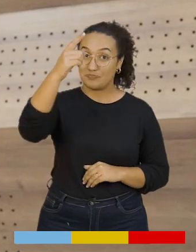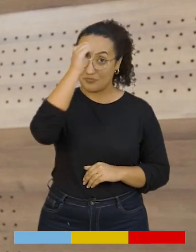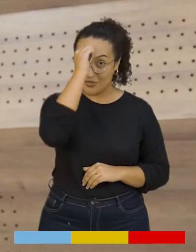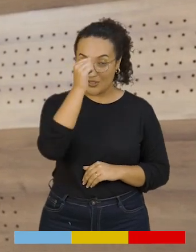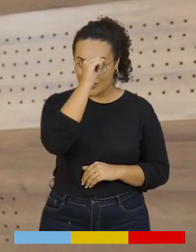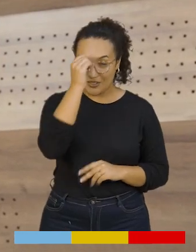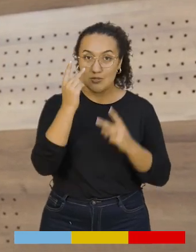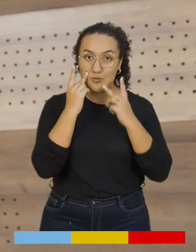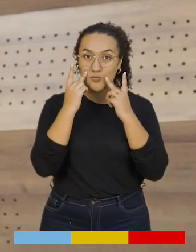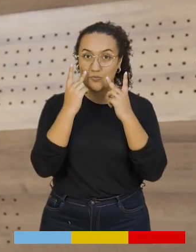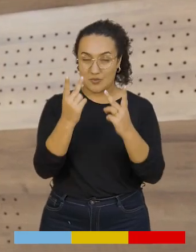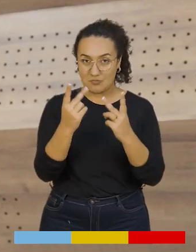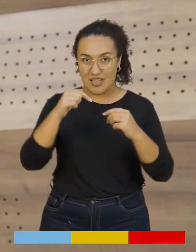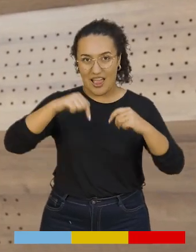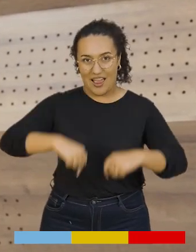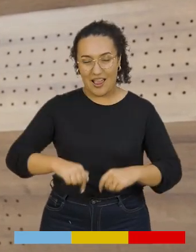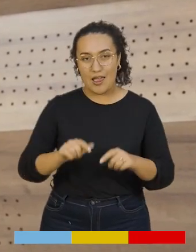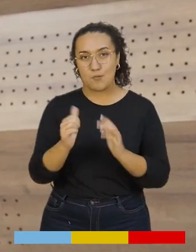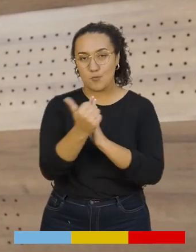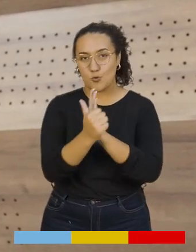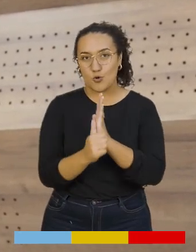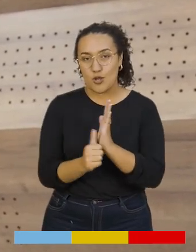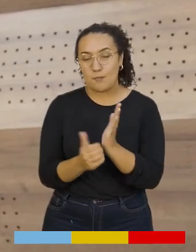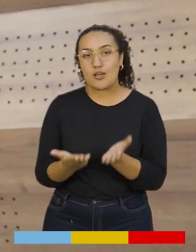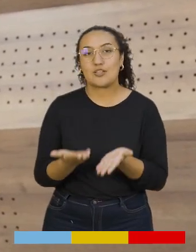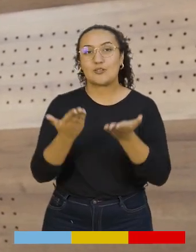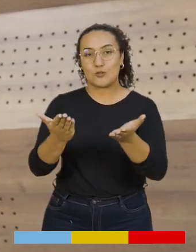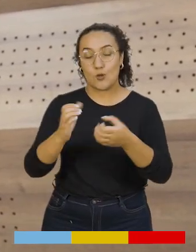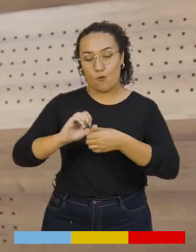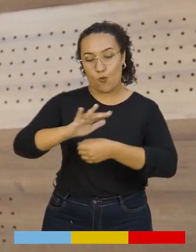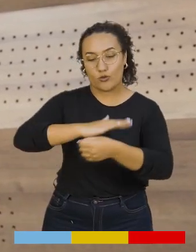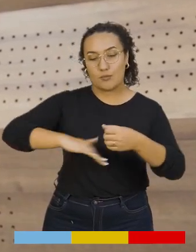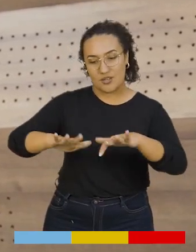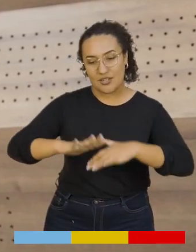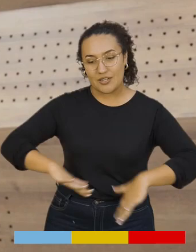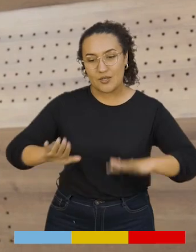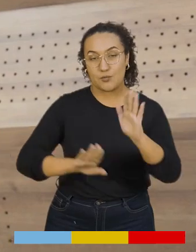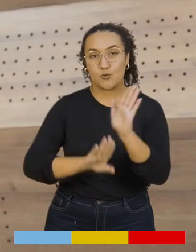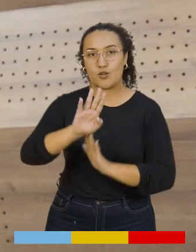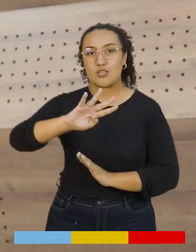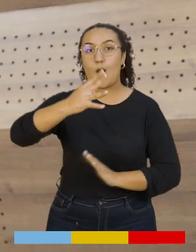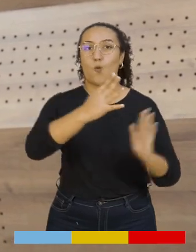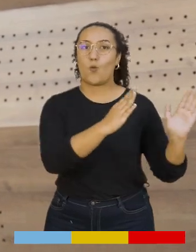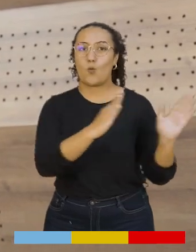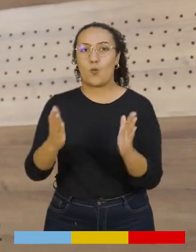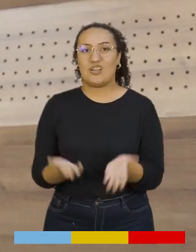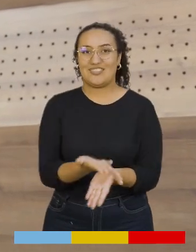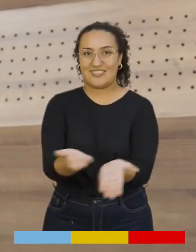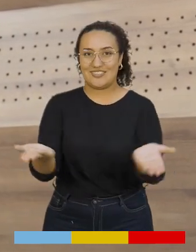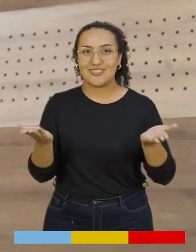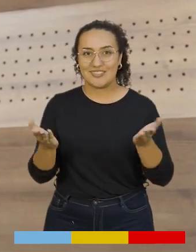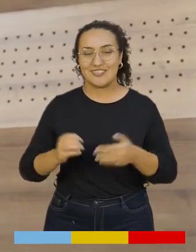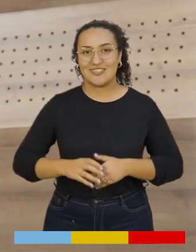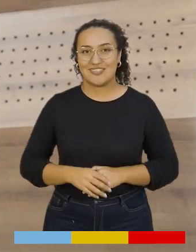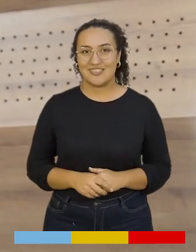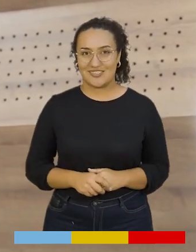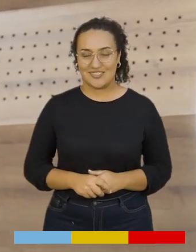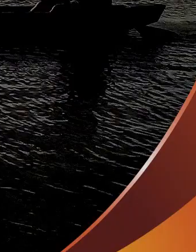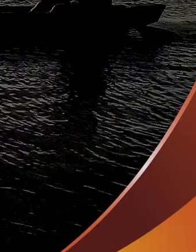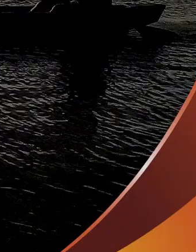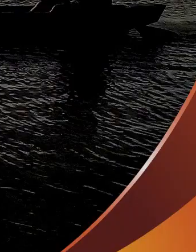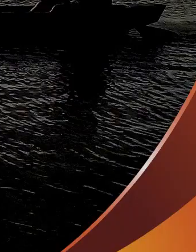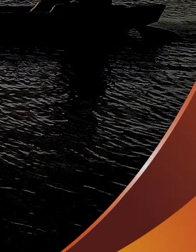arroba cundinamarca.gov. Nos vemos dentro de ocho días en este su programa. Cundinamarca, región que progresa. Cuarta temporada.